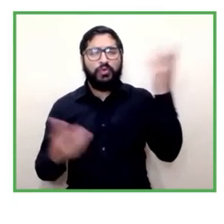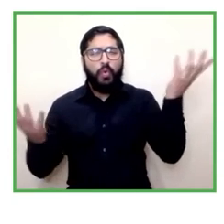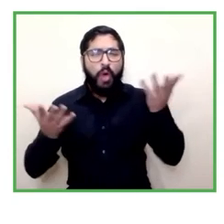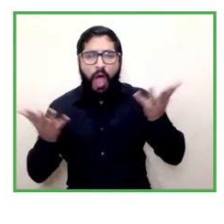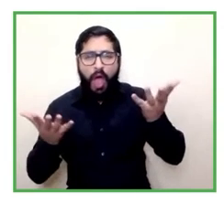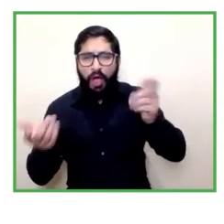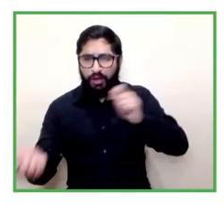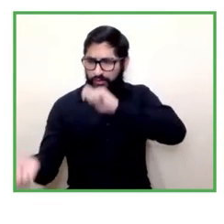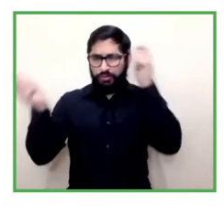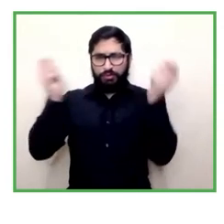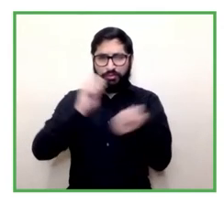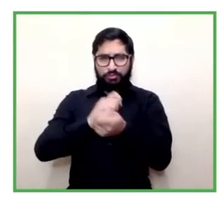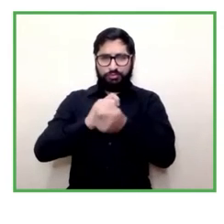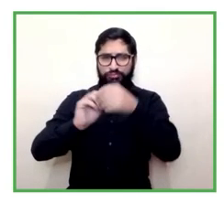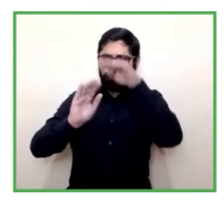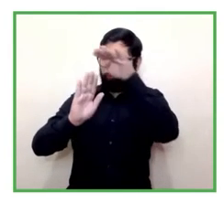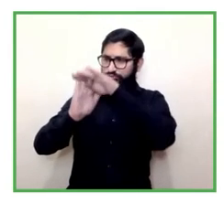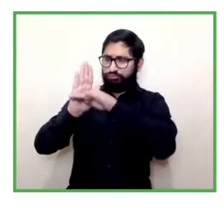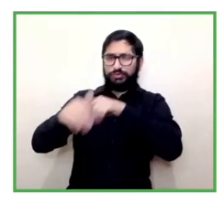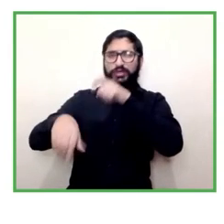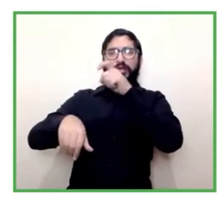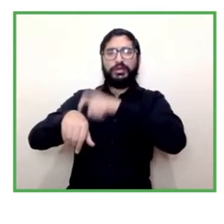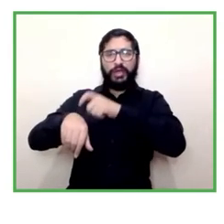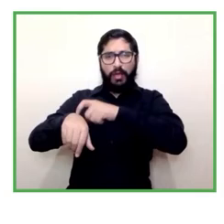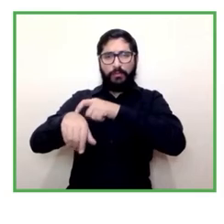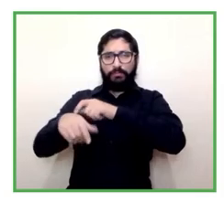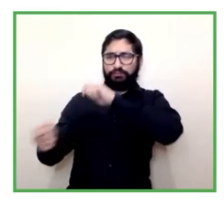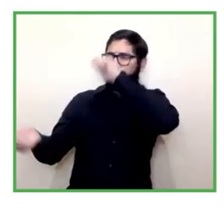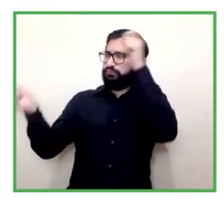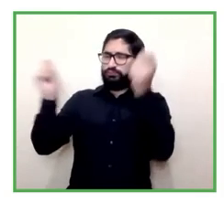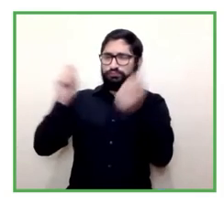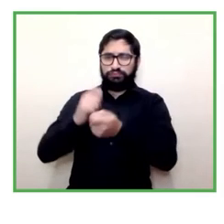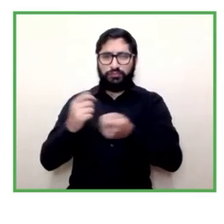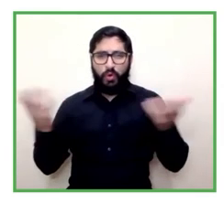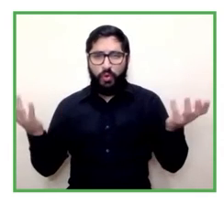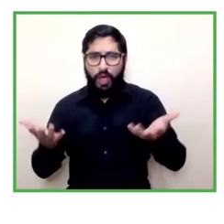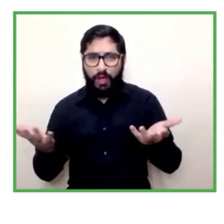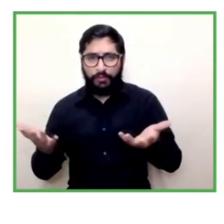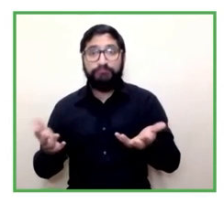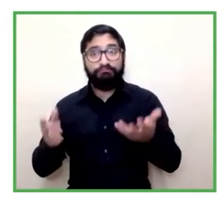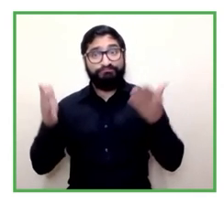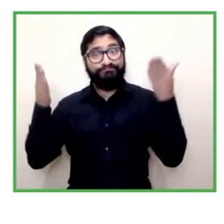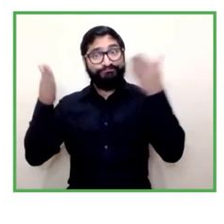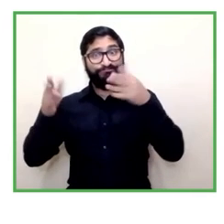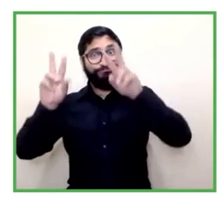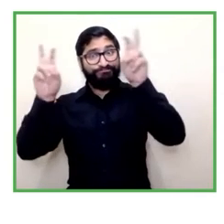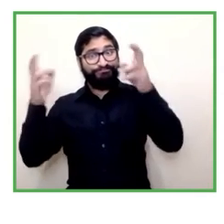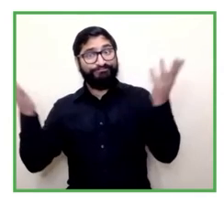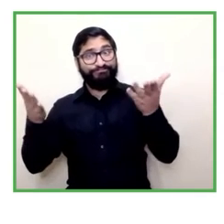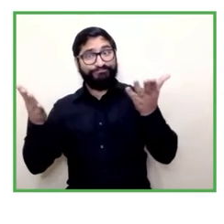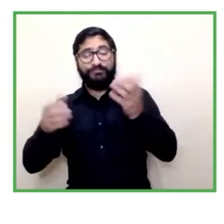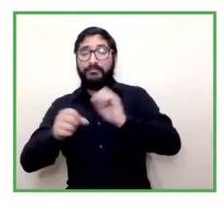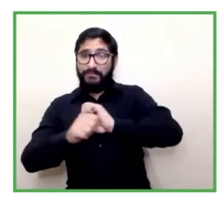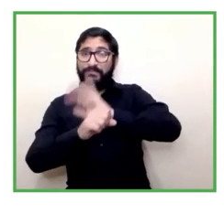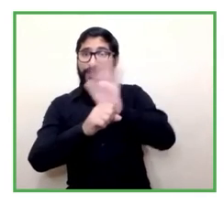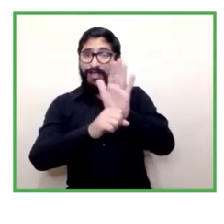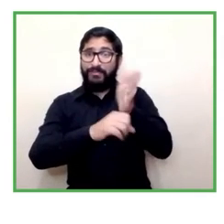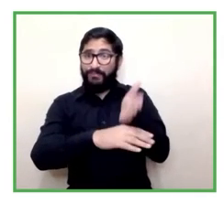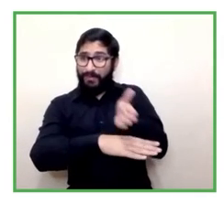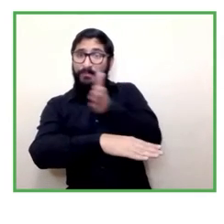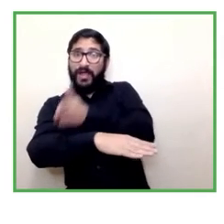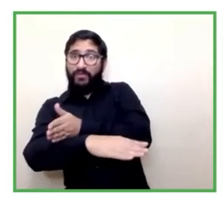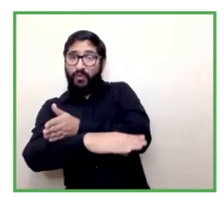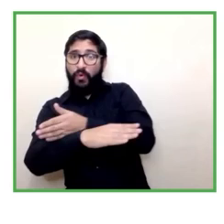acentuado en este periodo pandemia pospandemia en el mundo del trabajo cómo lo han observado ustedes